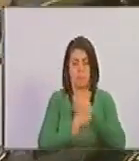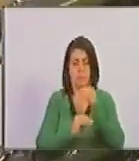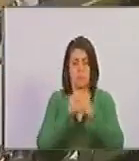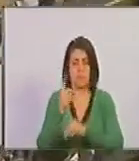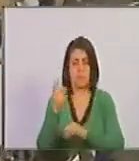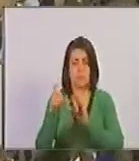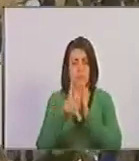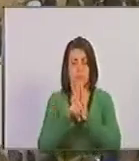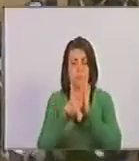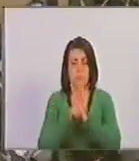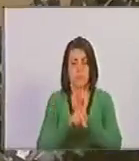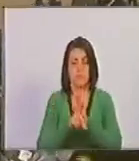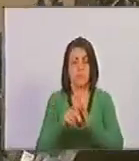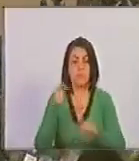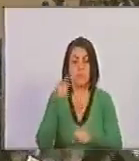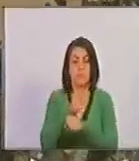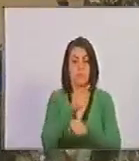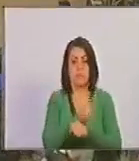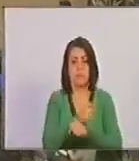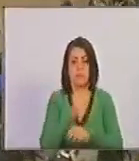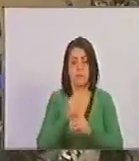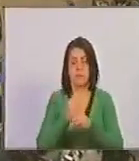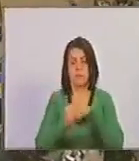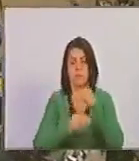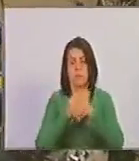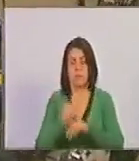son ilegales, arbitrarias, unilaterales,